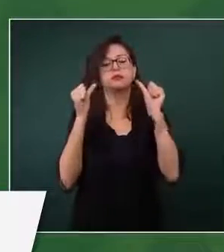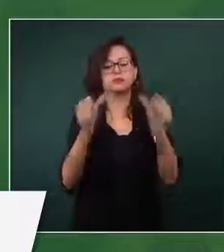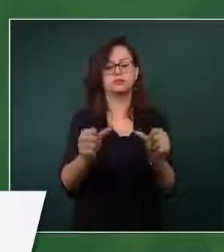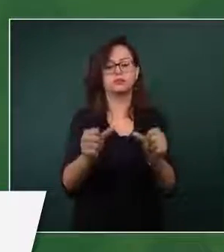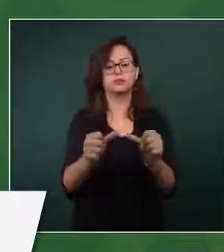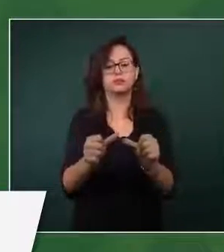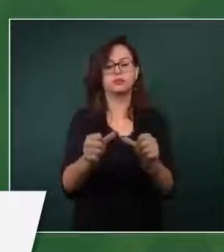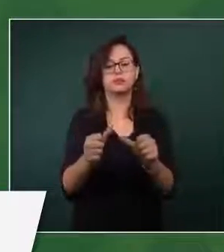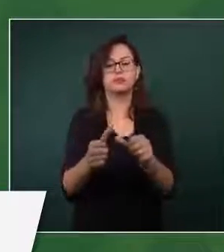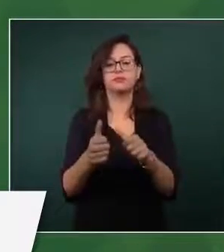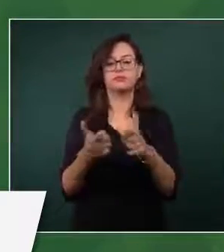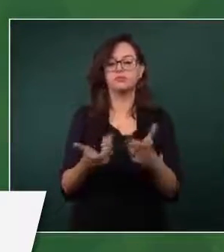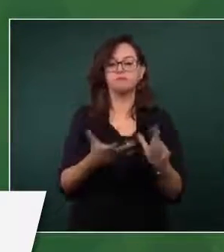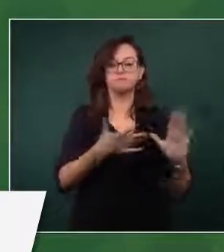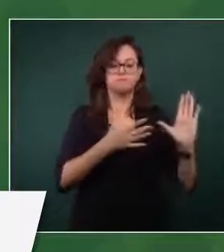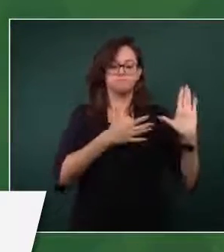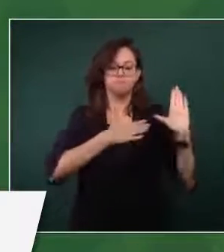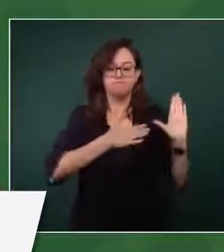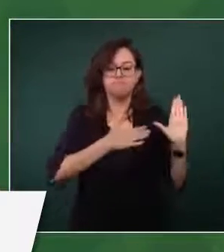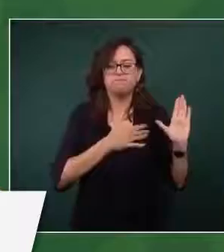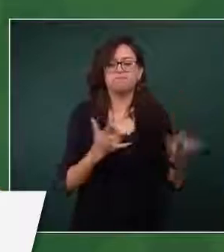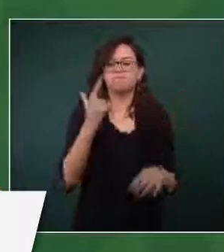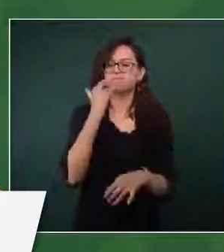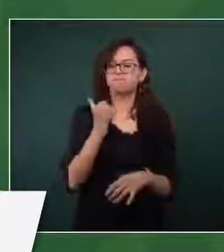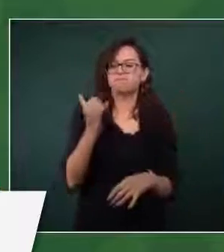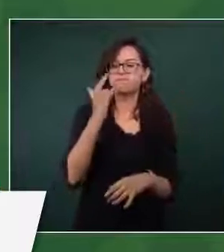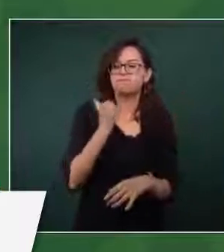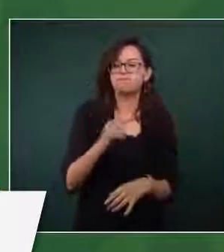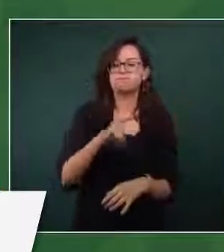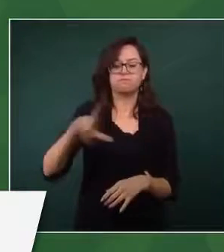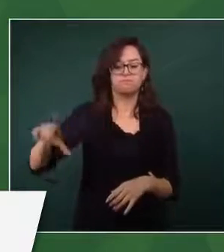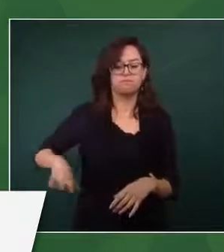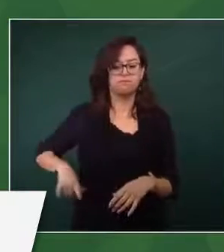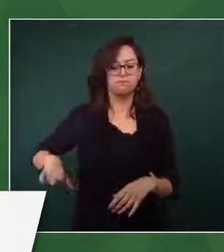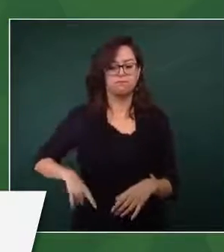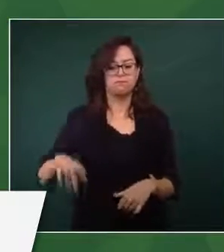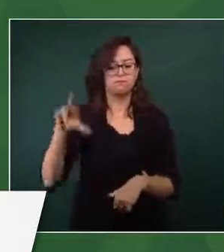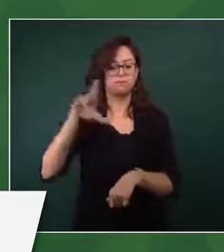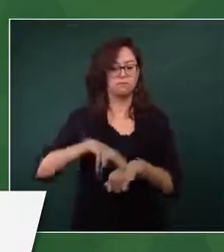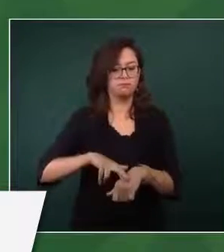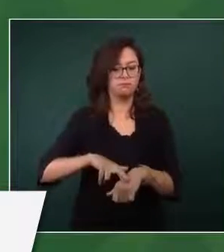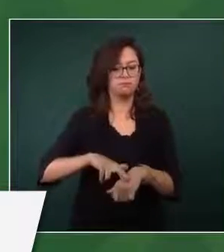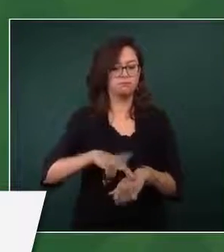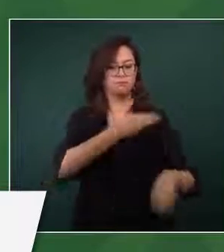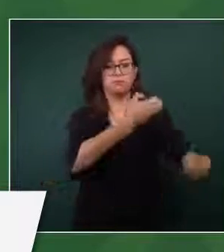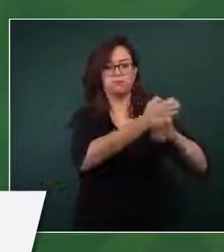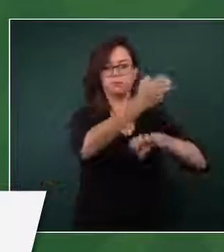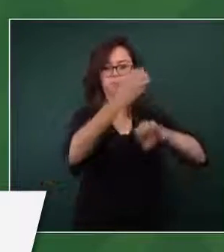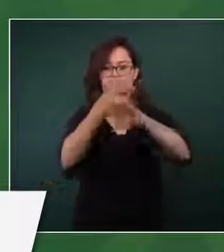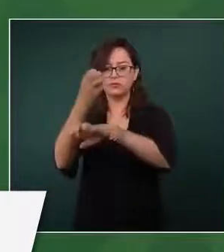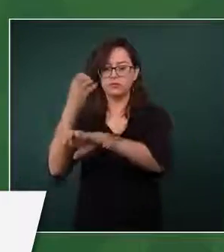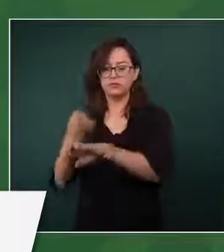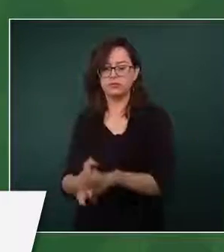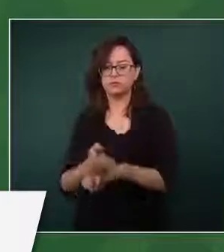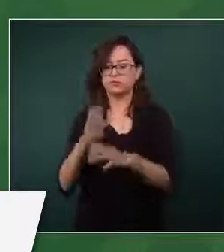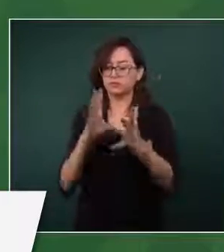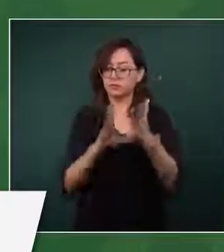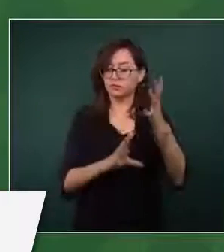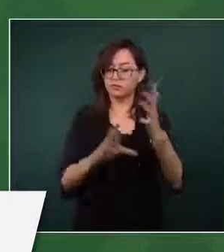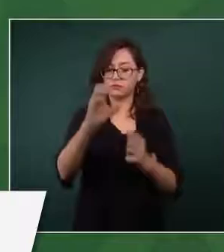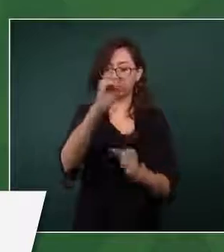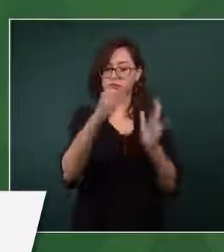se reafirme el compromiso de que los gobiernos estatales de conformidad con la